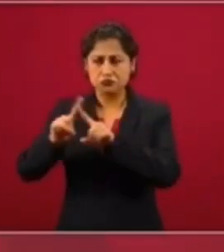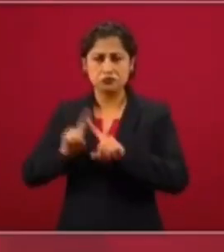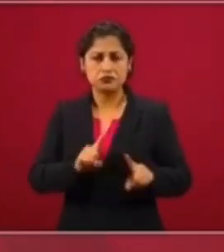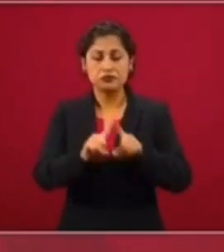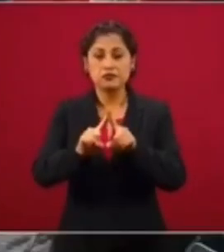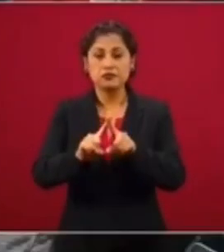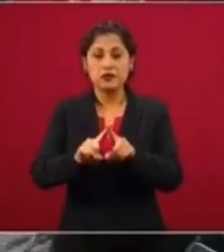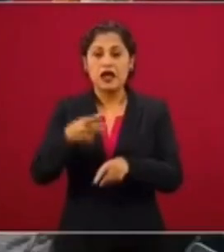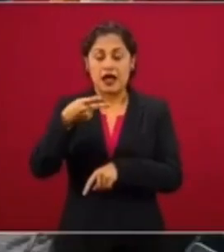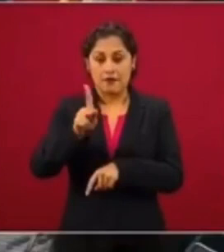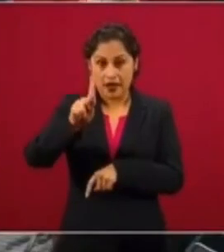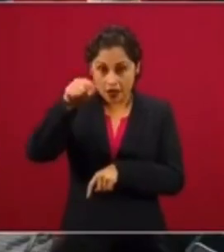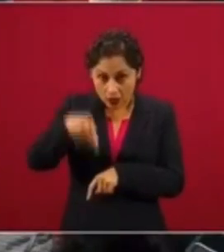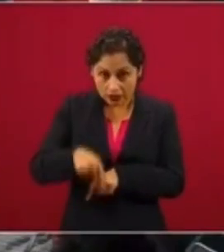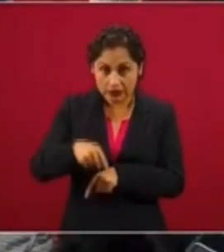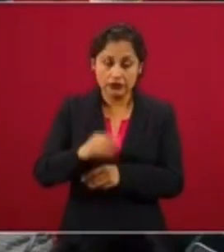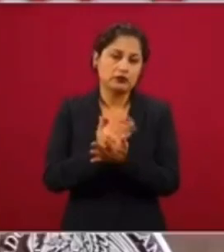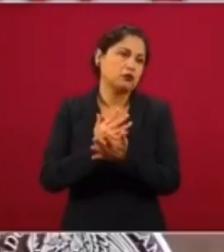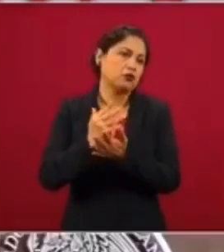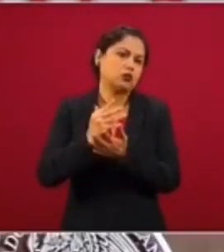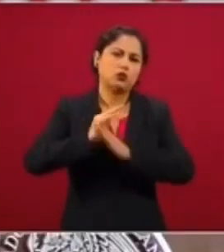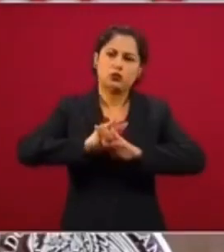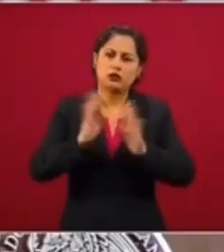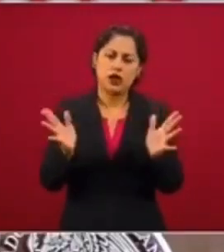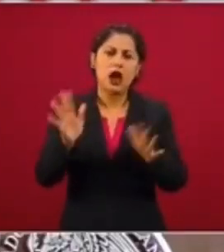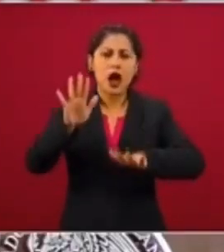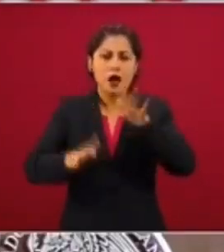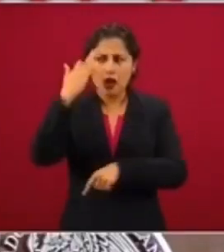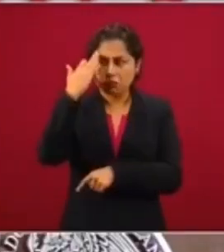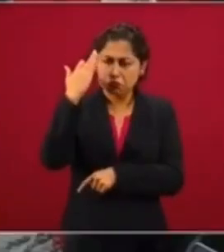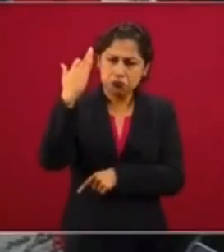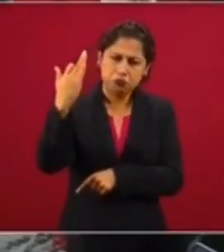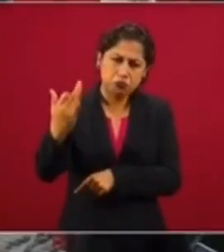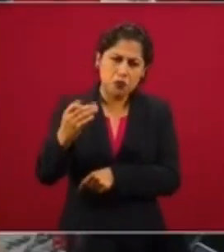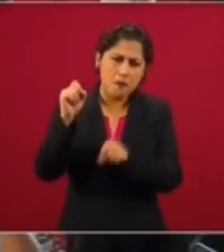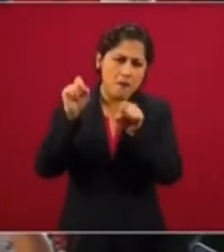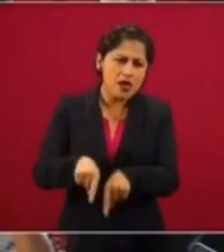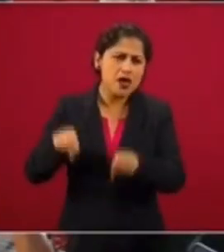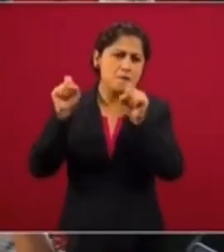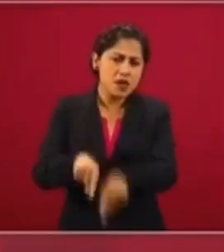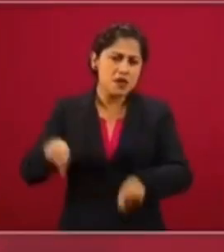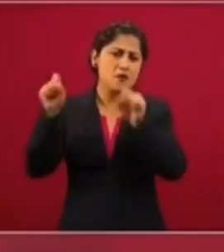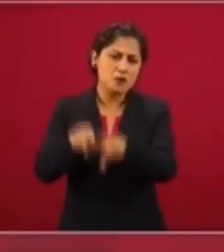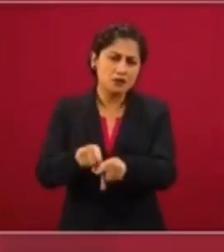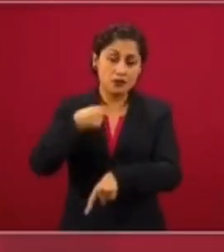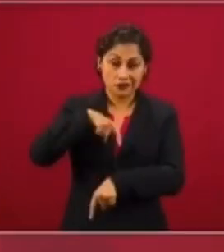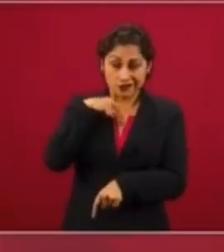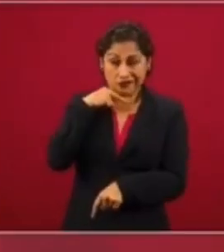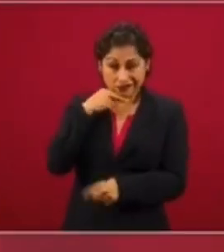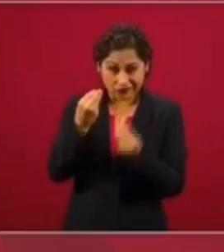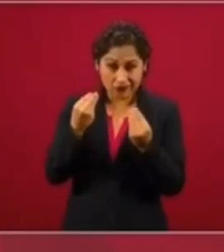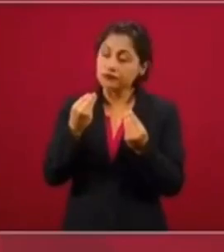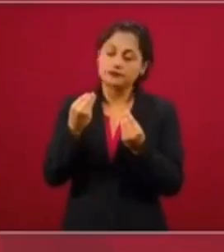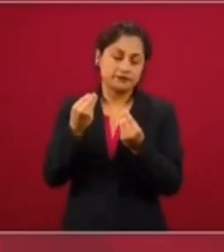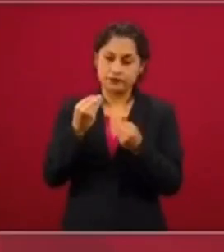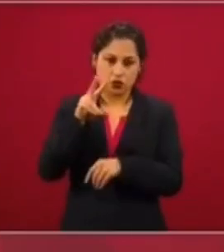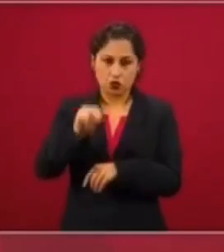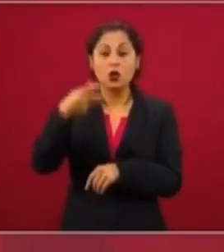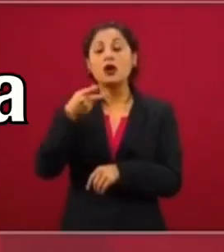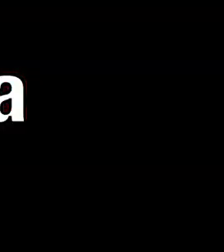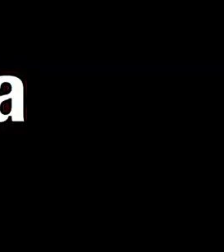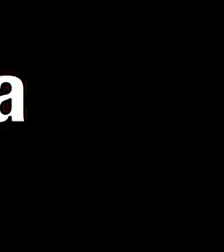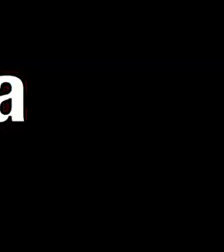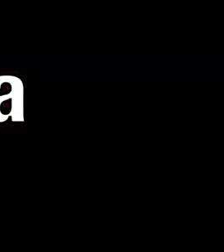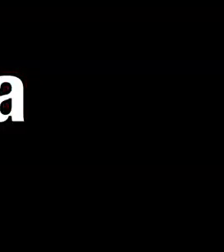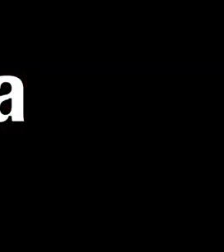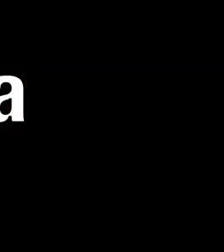Pero ya es mucho. O a veces campañas orquestadas. Entonces, no preocuparnos tanto. Nomás saber cómo funciona eso.